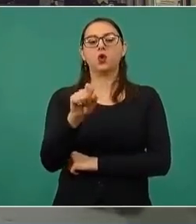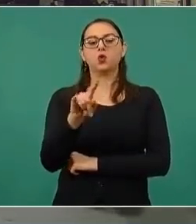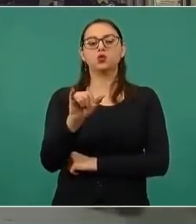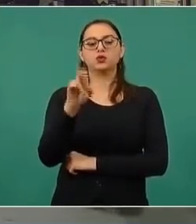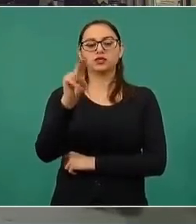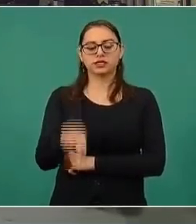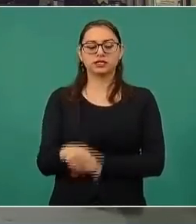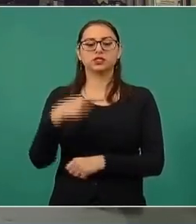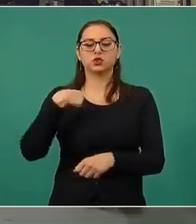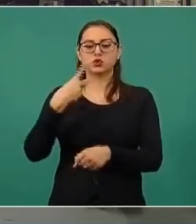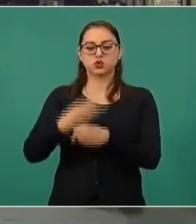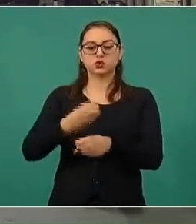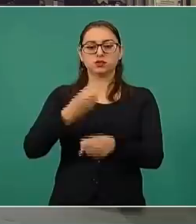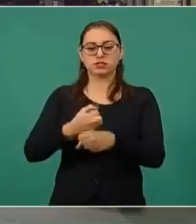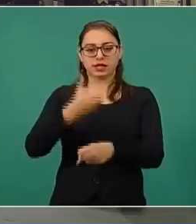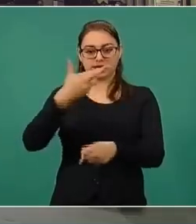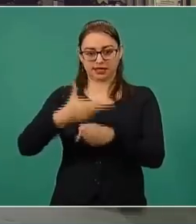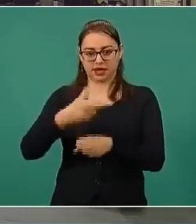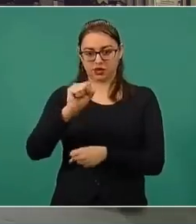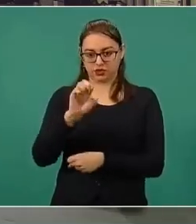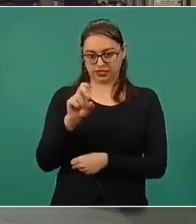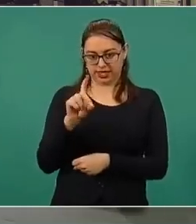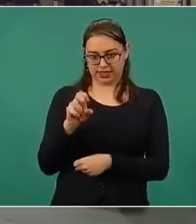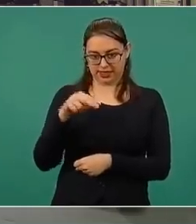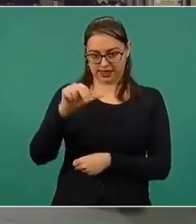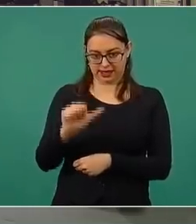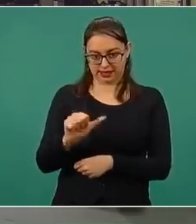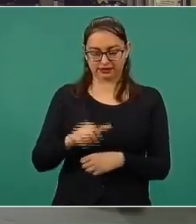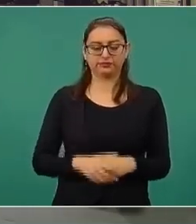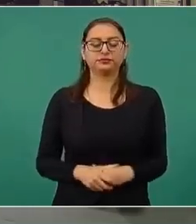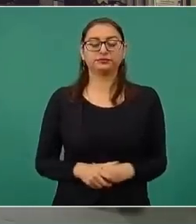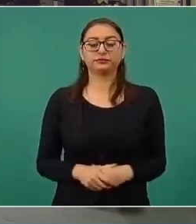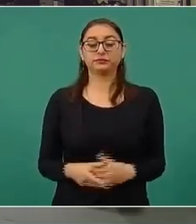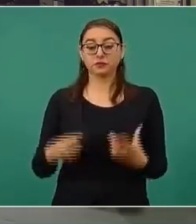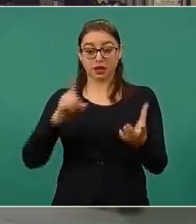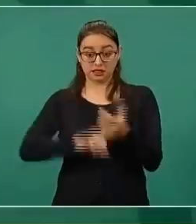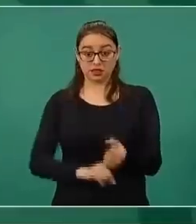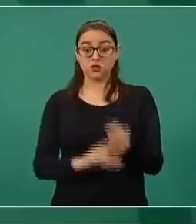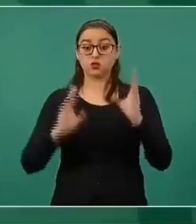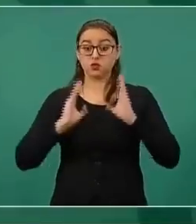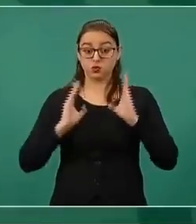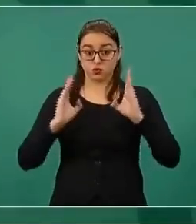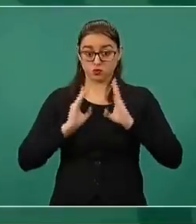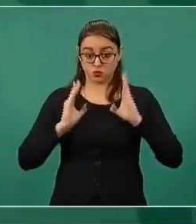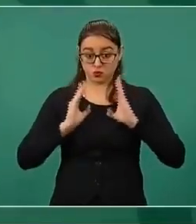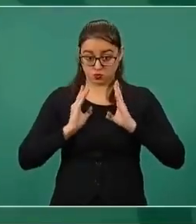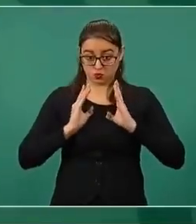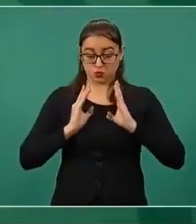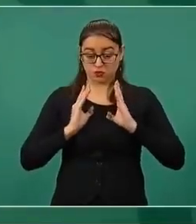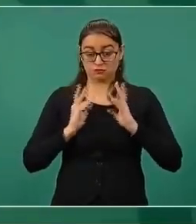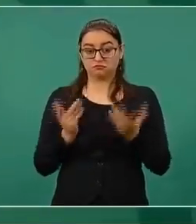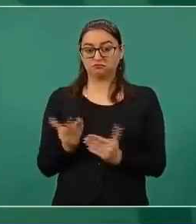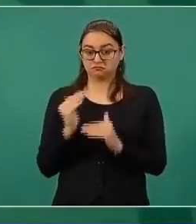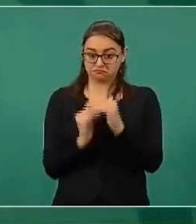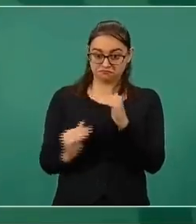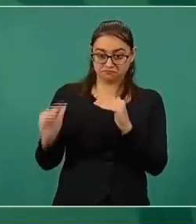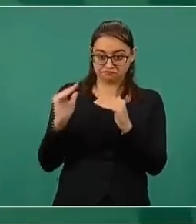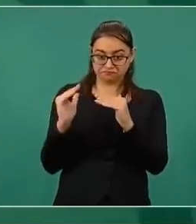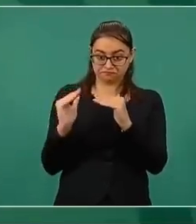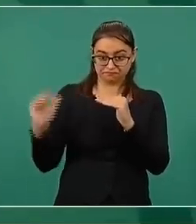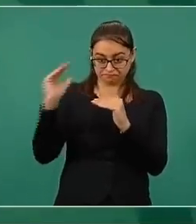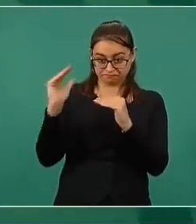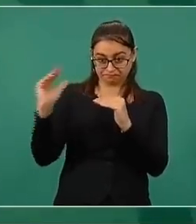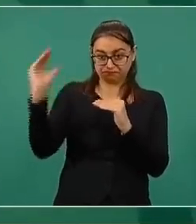Suáste y soy el subsecretario de la Defensa Nacional. Los ascensos en el Ejército son… hay